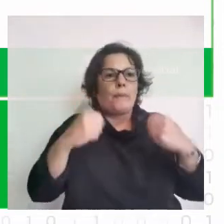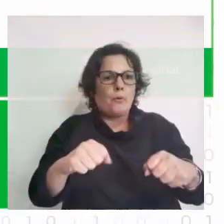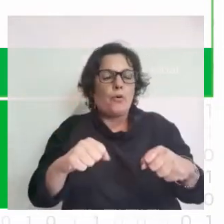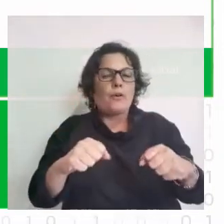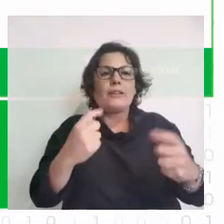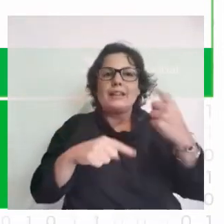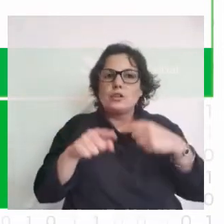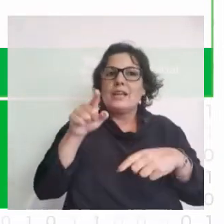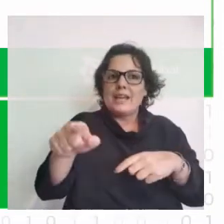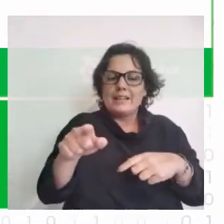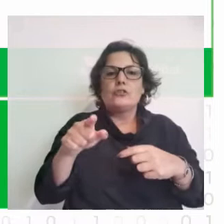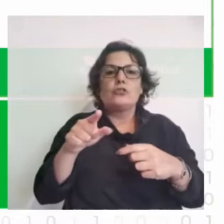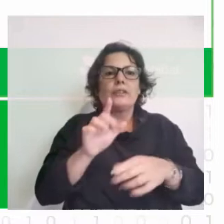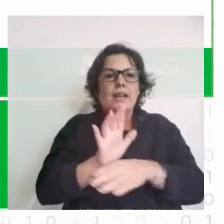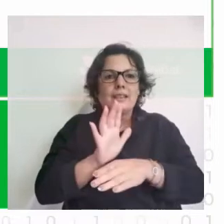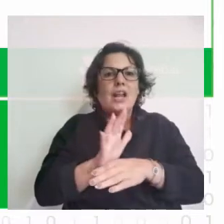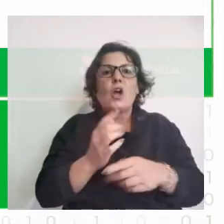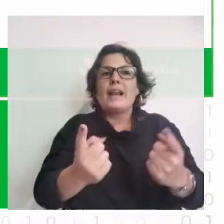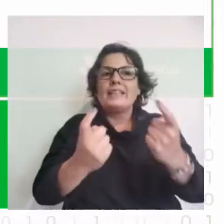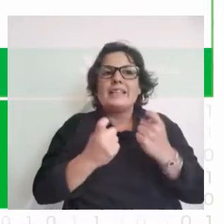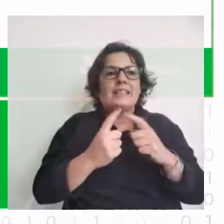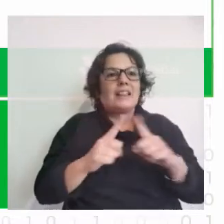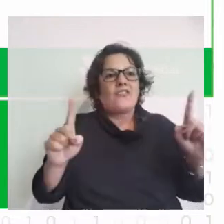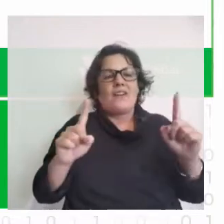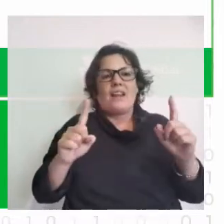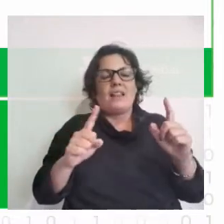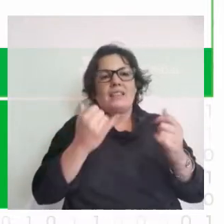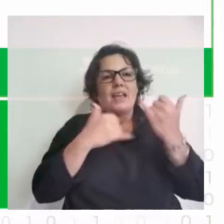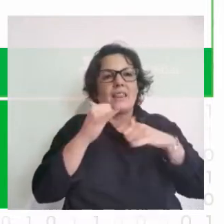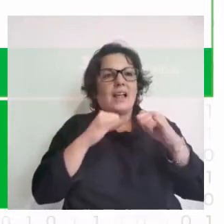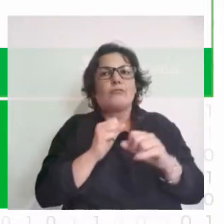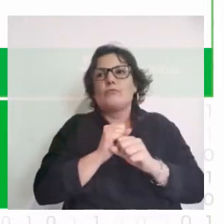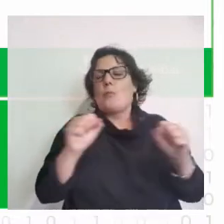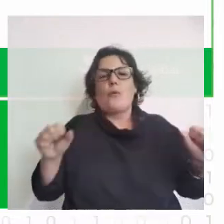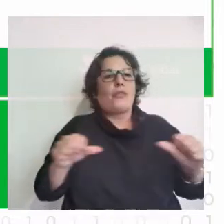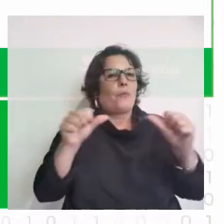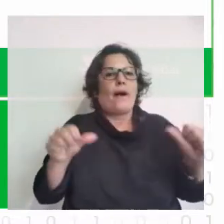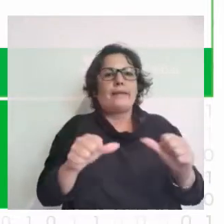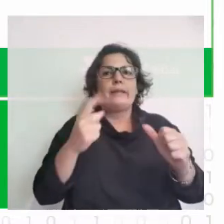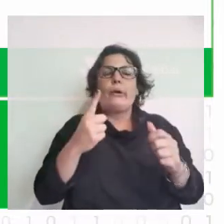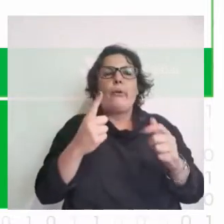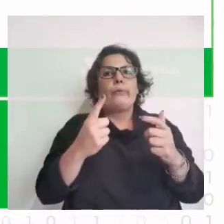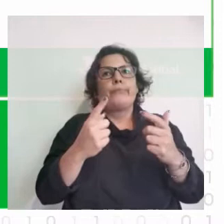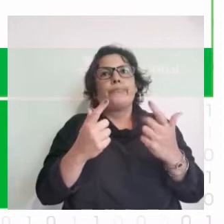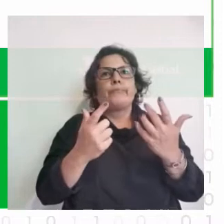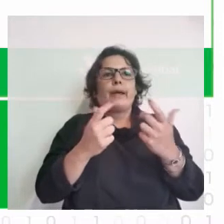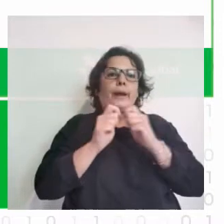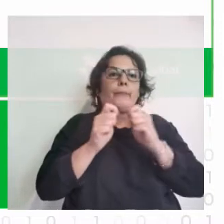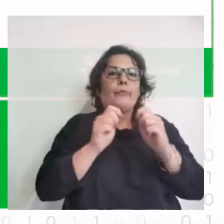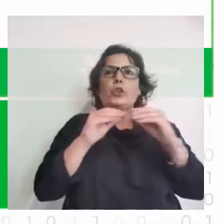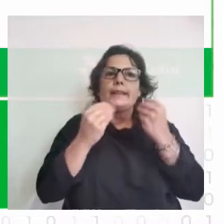estilos en realidad necesitan diferentes datos, obviamente. Entonces, no podemos hacer un reporte totalmente